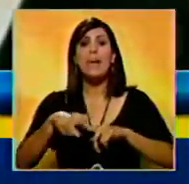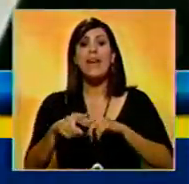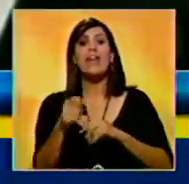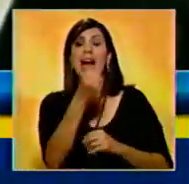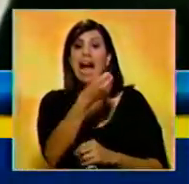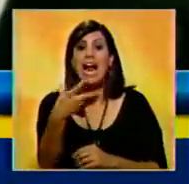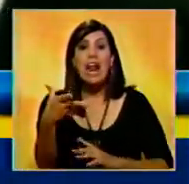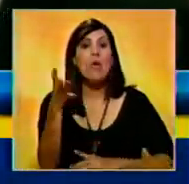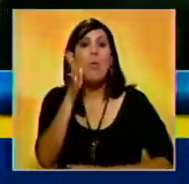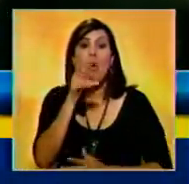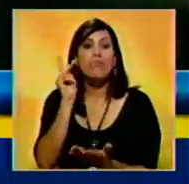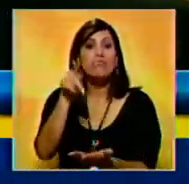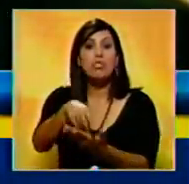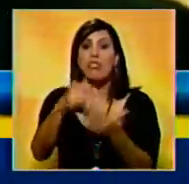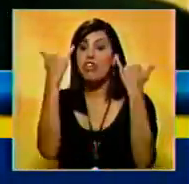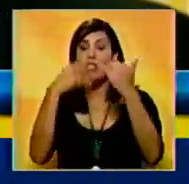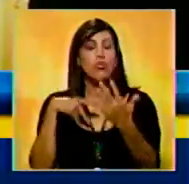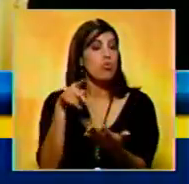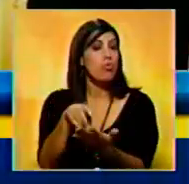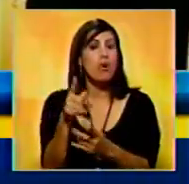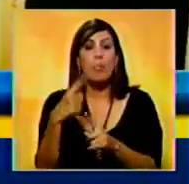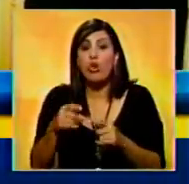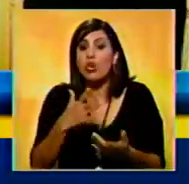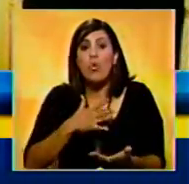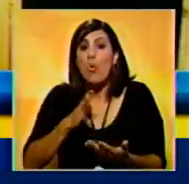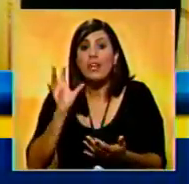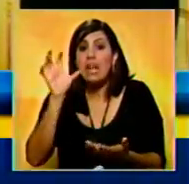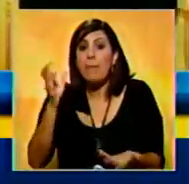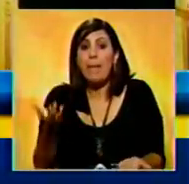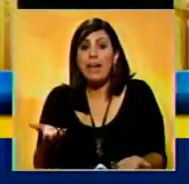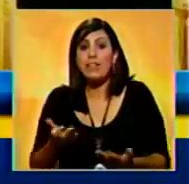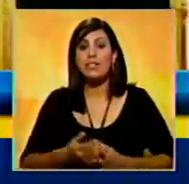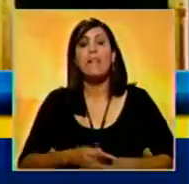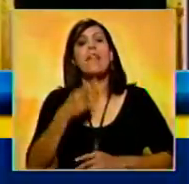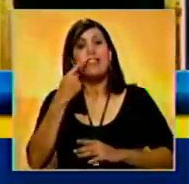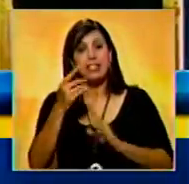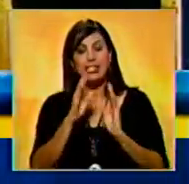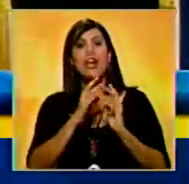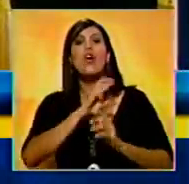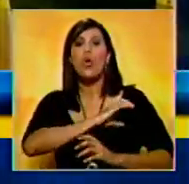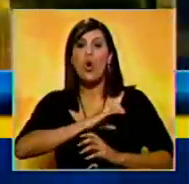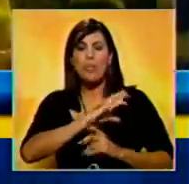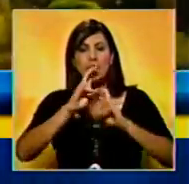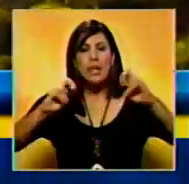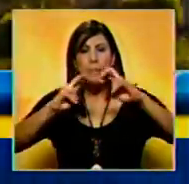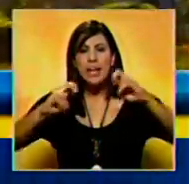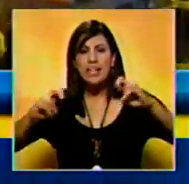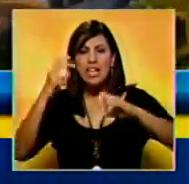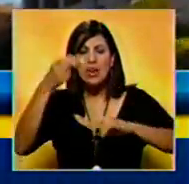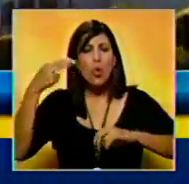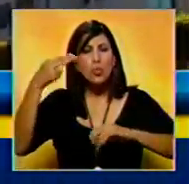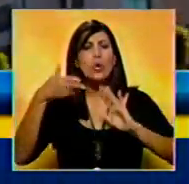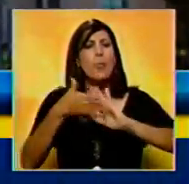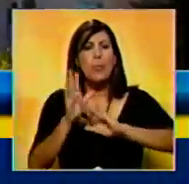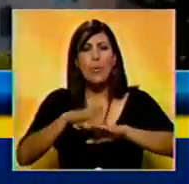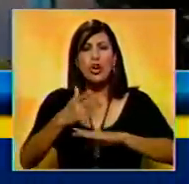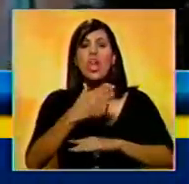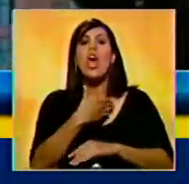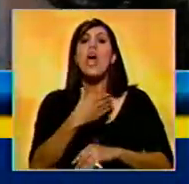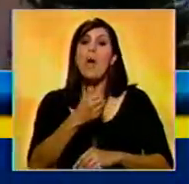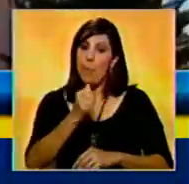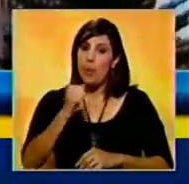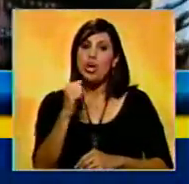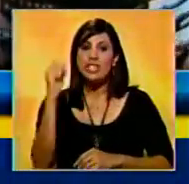aclaró que no asistió a la fiesta ya que no se encontraba en el país. Una comisión de Honduras investiga lo sucedido, mientras que la policía